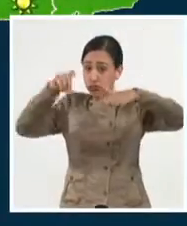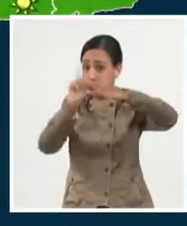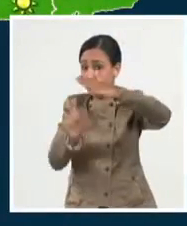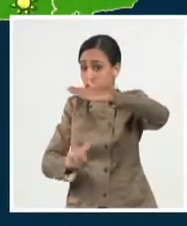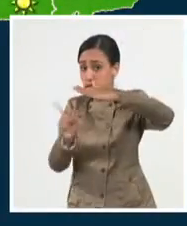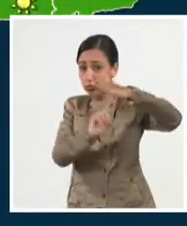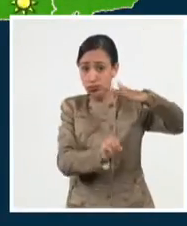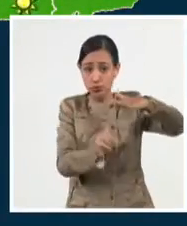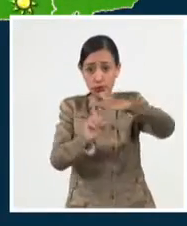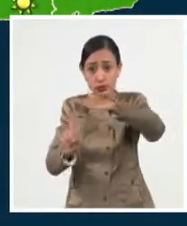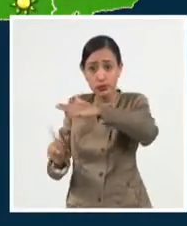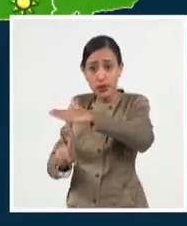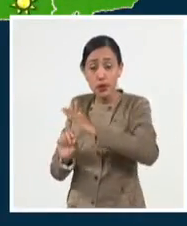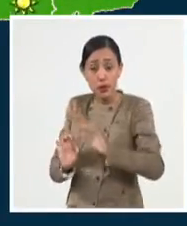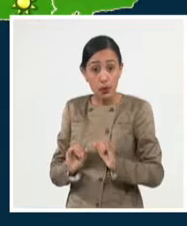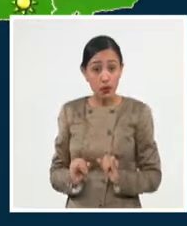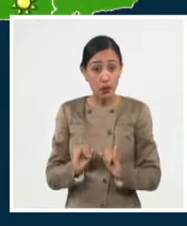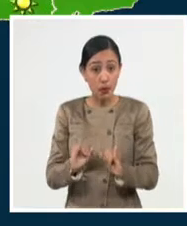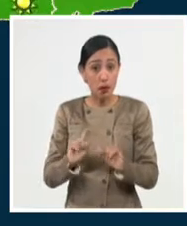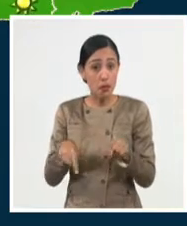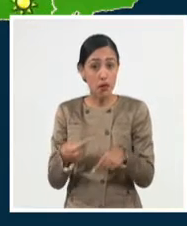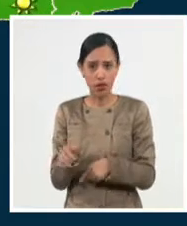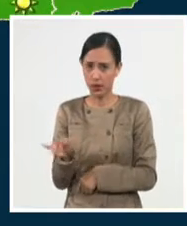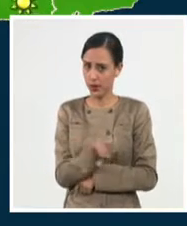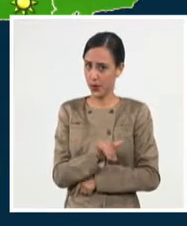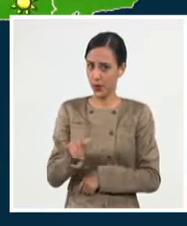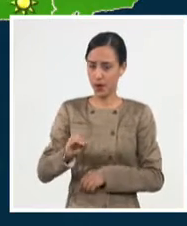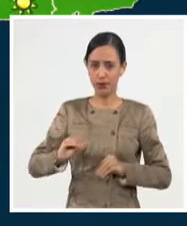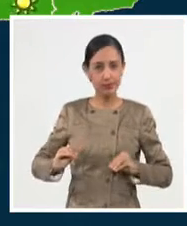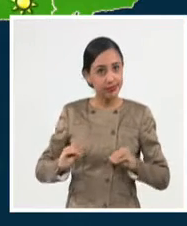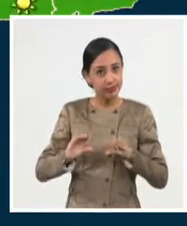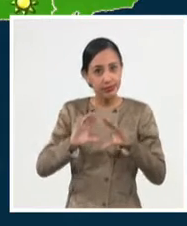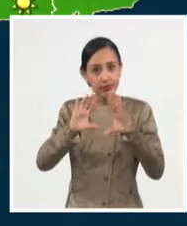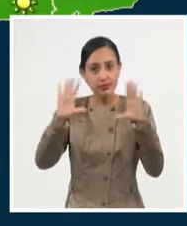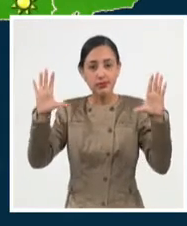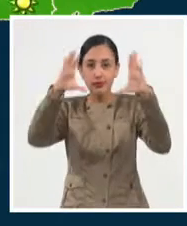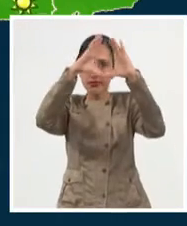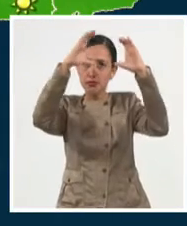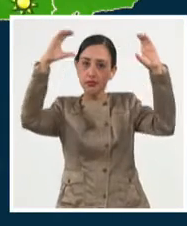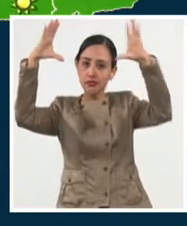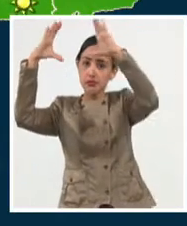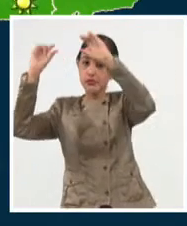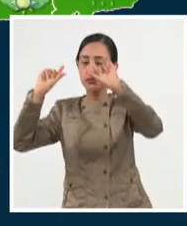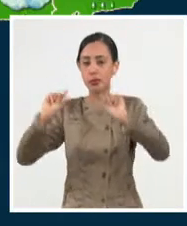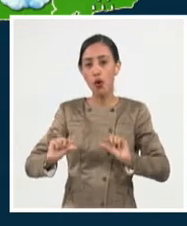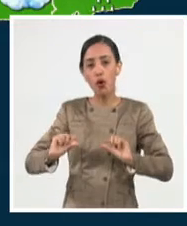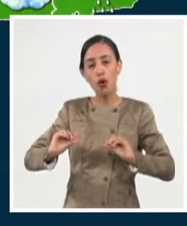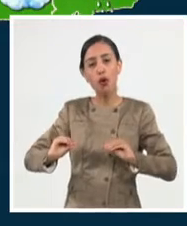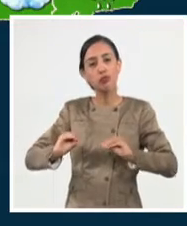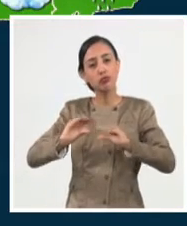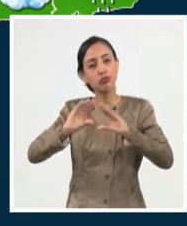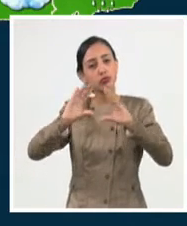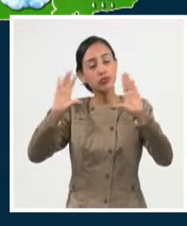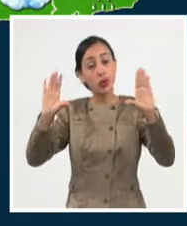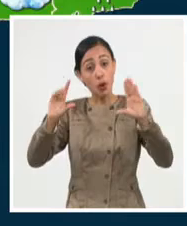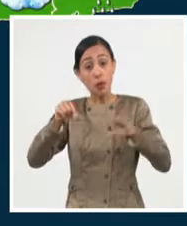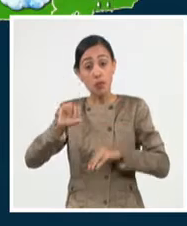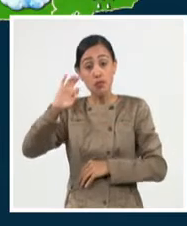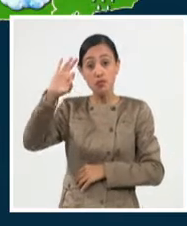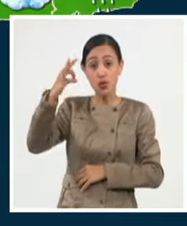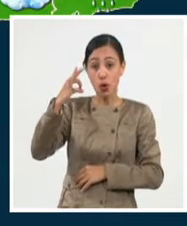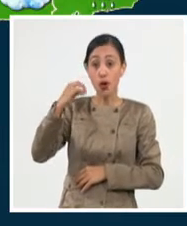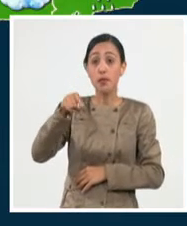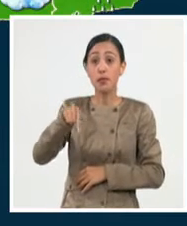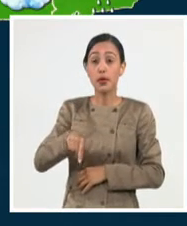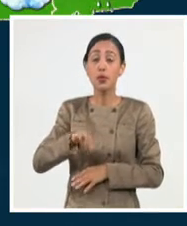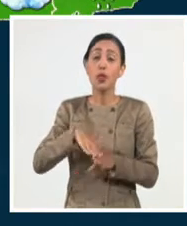les decía, se va a mantener durante el día de mañana, pero estará amaneciendo con poca nubosidad soleada a la mañana. Desde el final de la mañana estará parcialmente